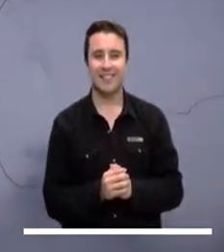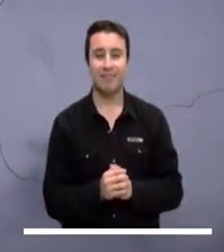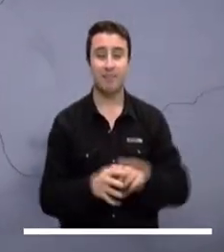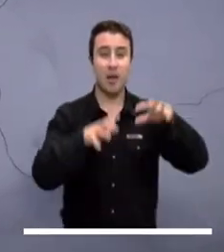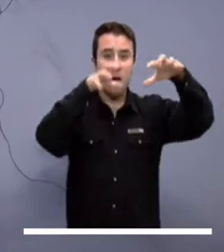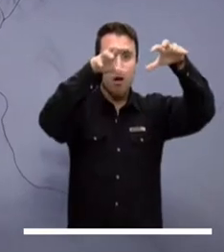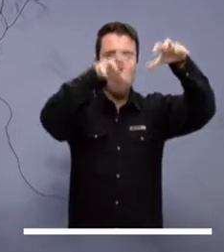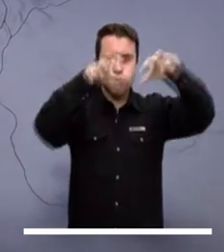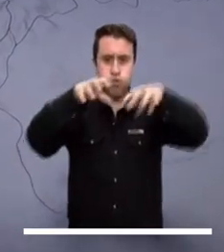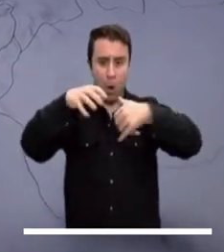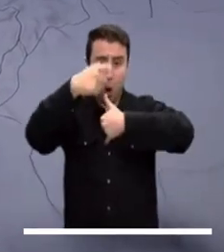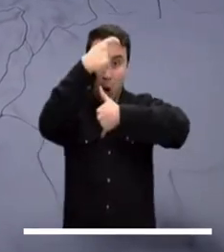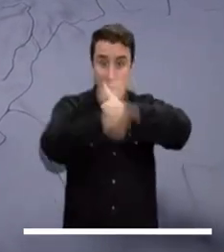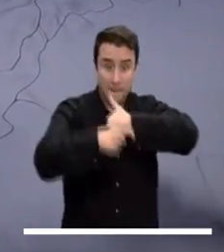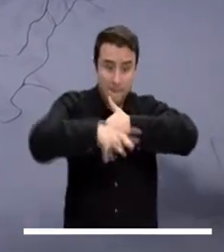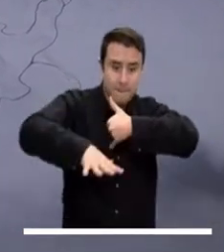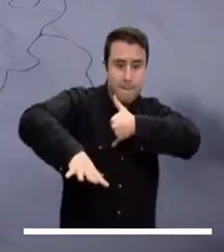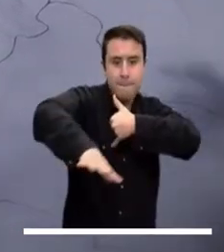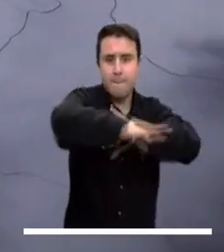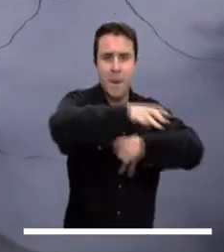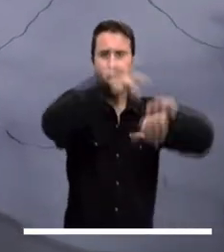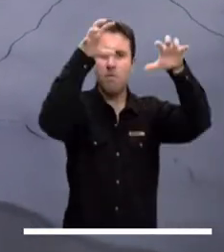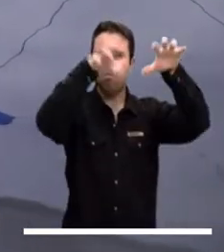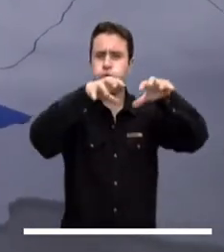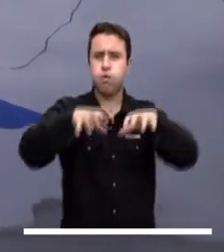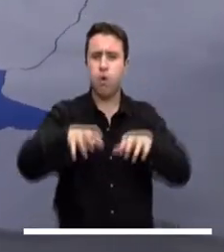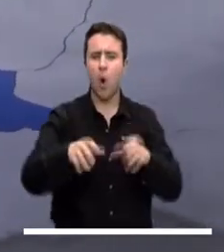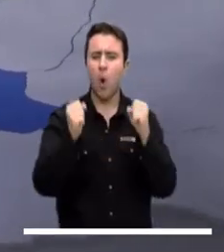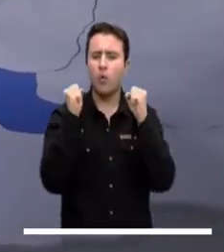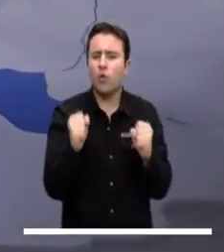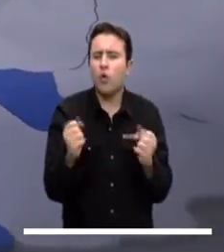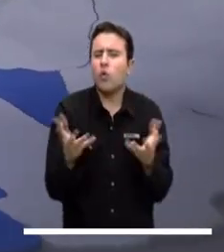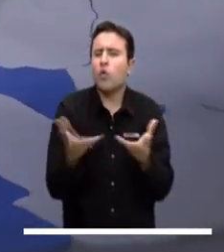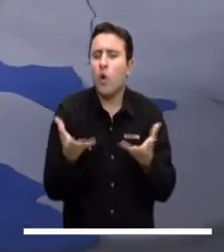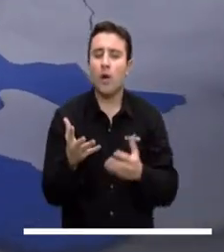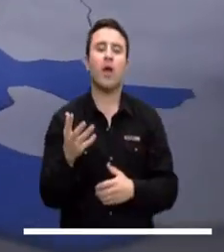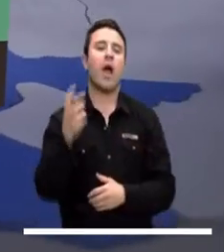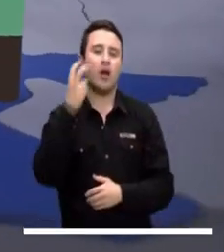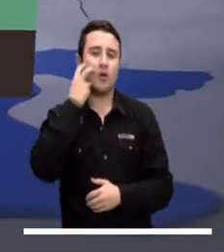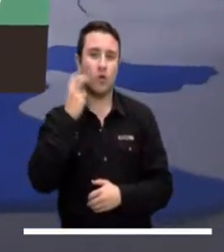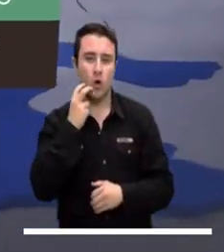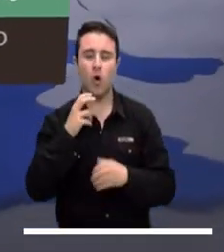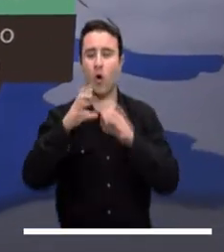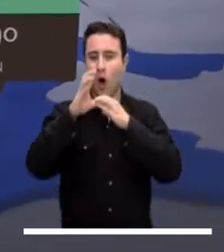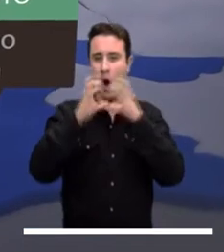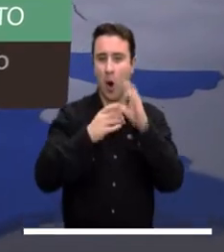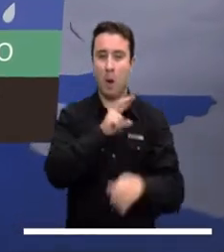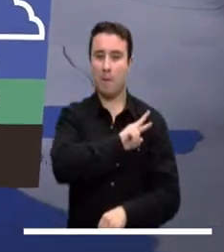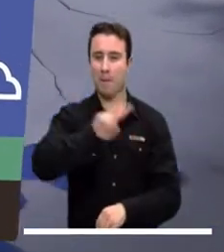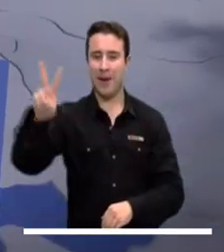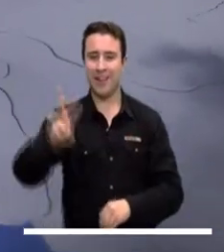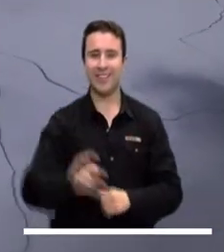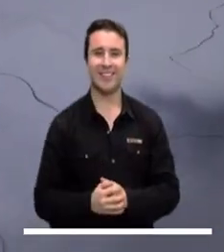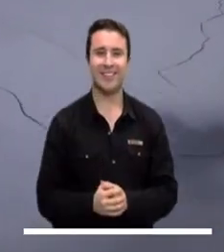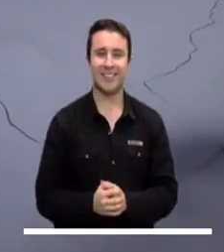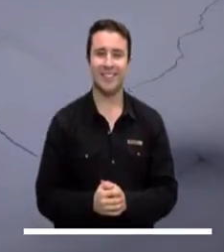Las lluvias reinarán en todo el Pacífico durante la jornada, las más importantes se esperan en Chocó, Valle y Cauca.